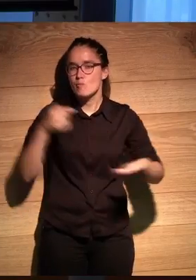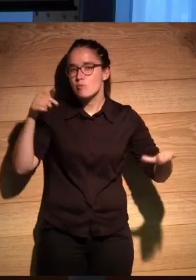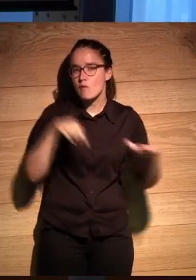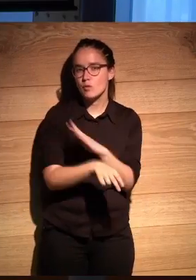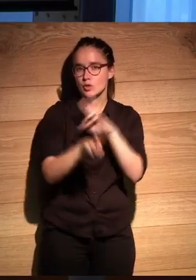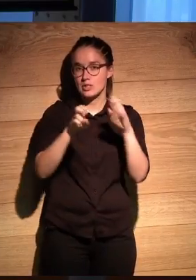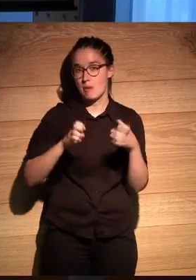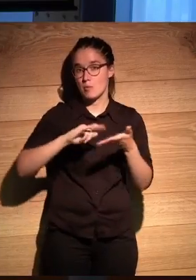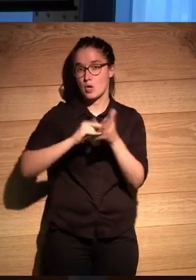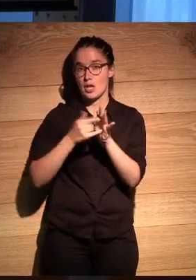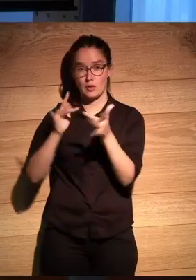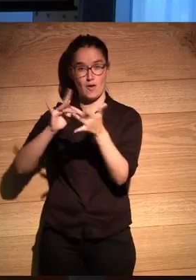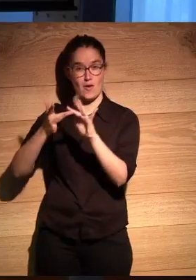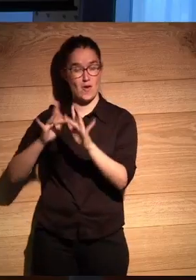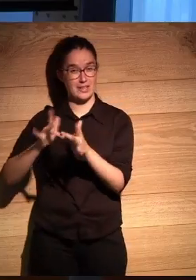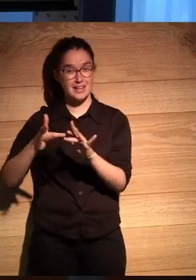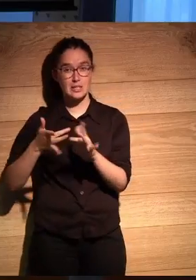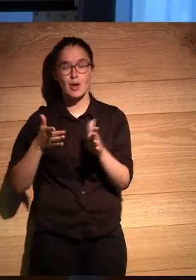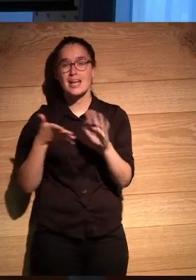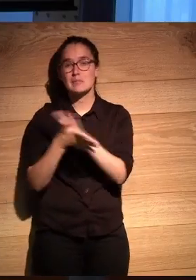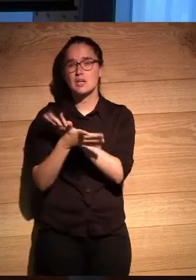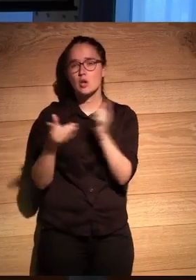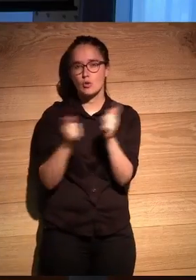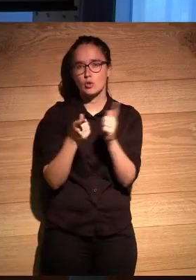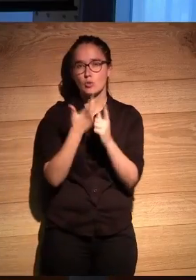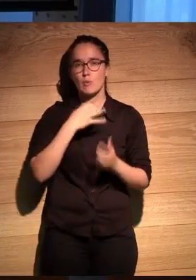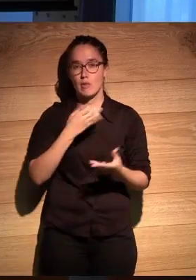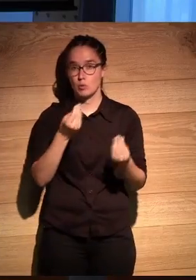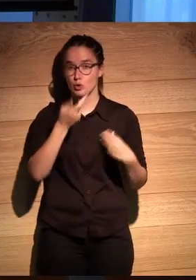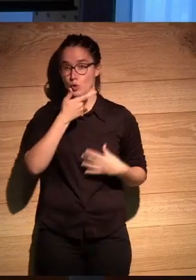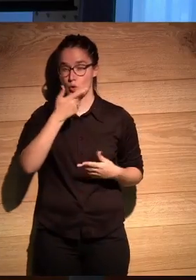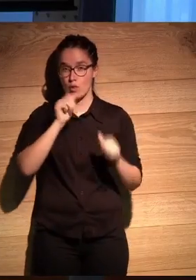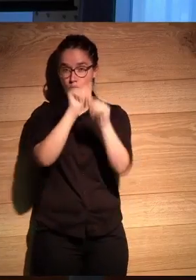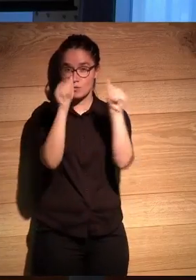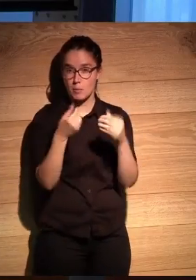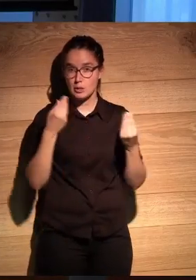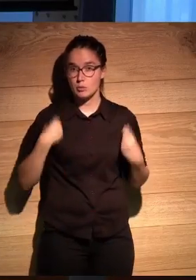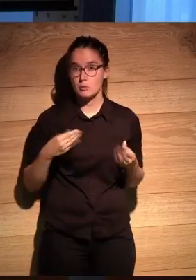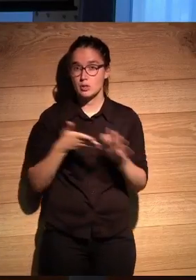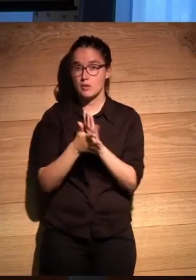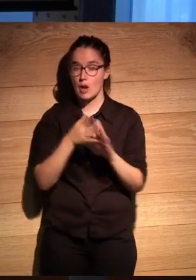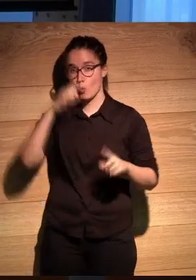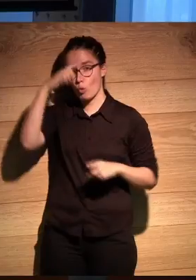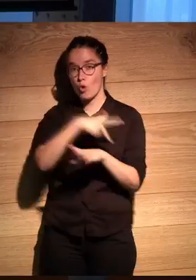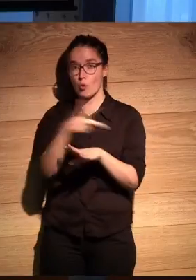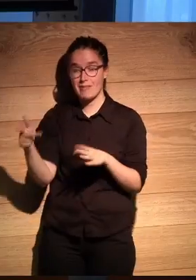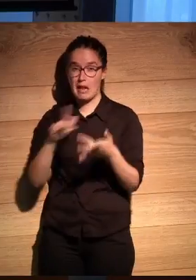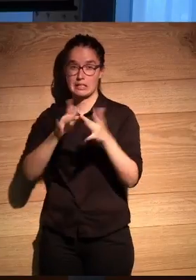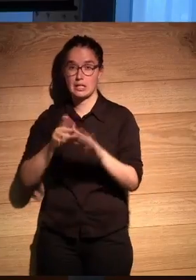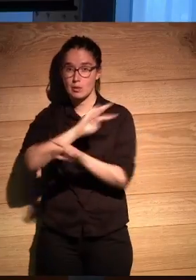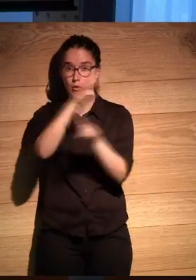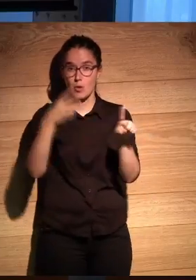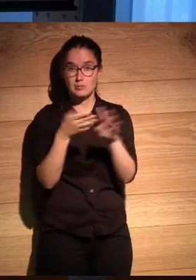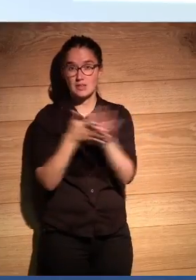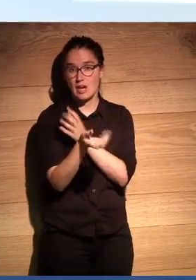el proyecto interactivo, explicar brevemente que quizá muchos de ustedes conocen este formato que es un documental interactivo web que es un tipo de